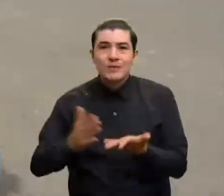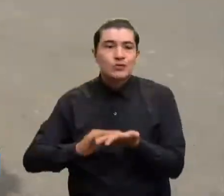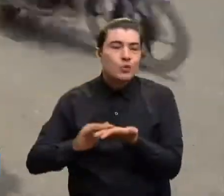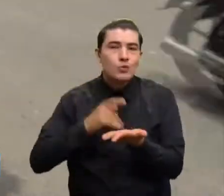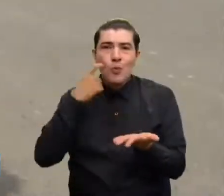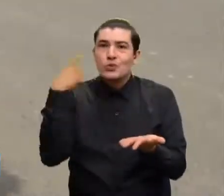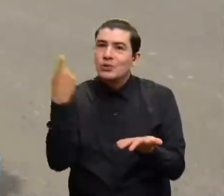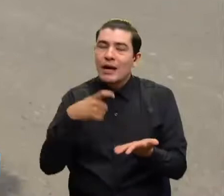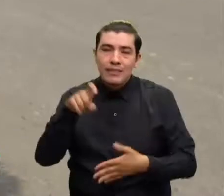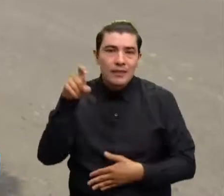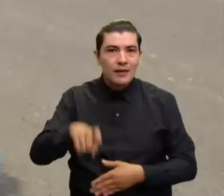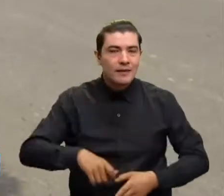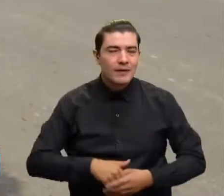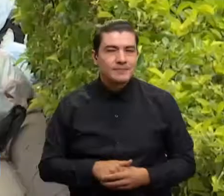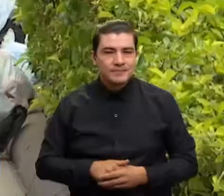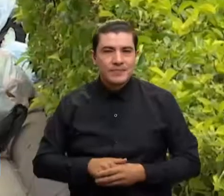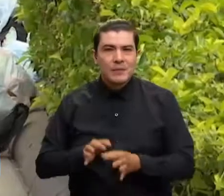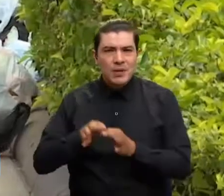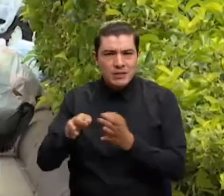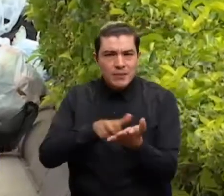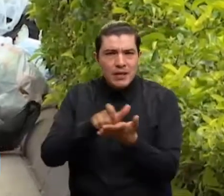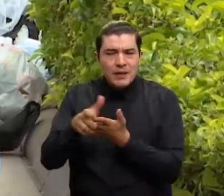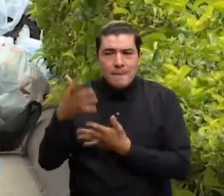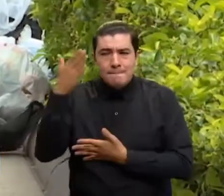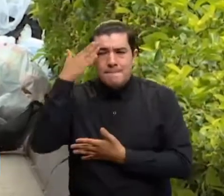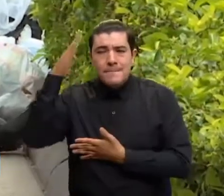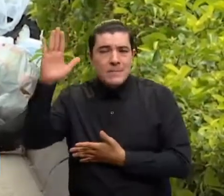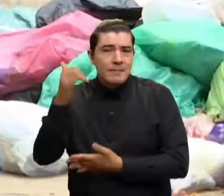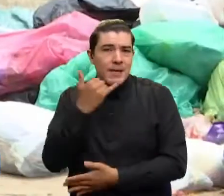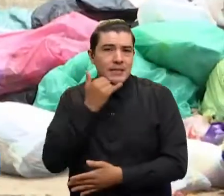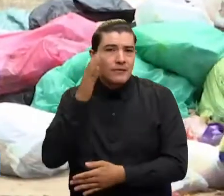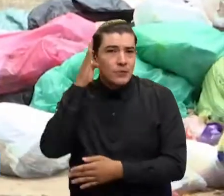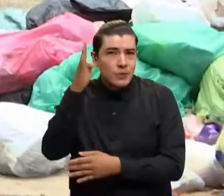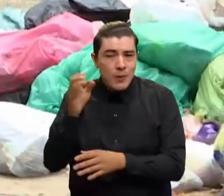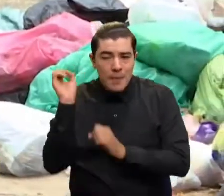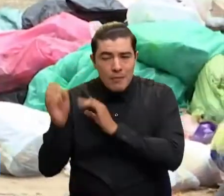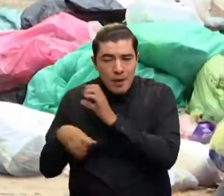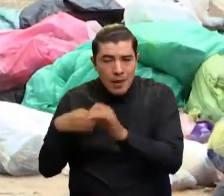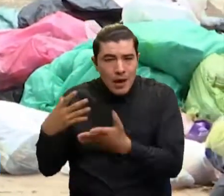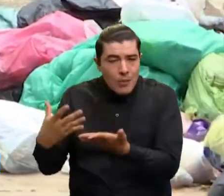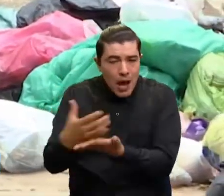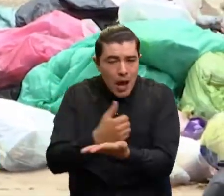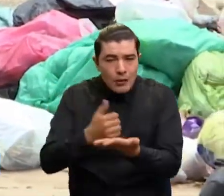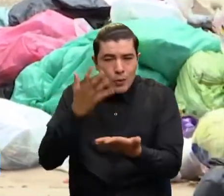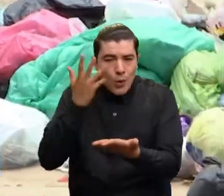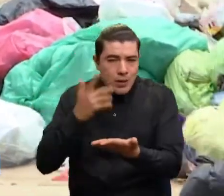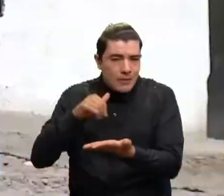panorama parece incierto para los jironeses, con la recolección de basuras en el municipio más colonial del país.